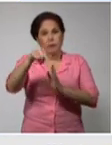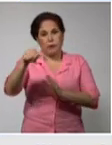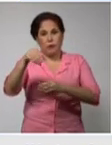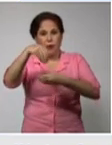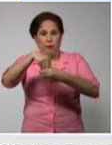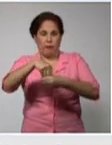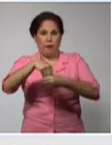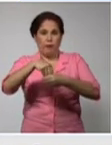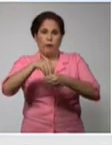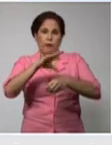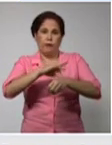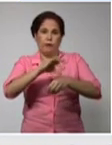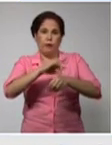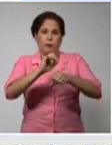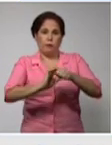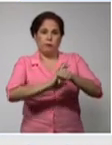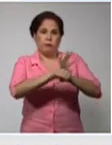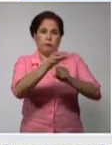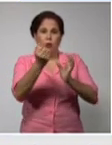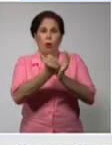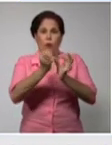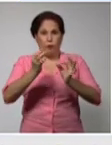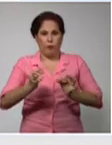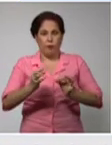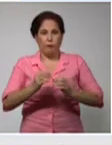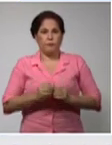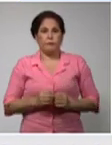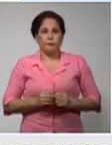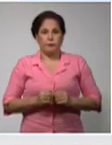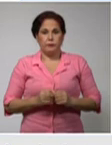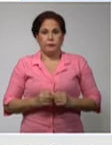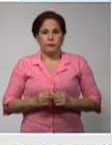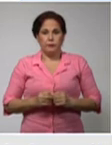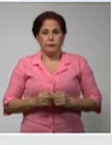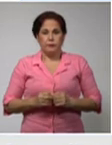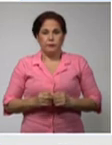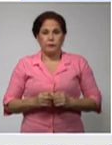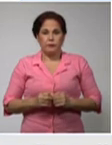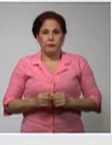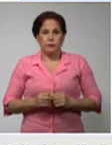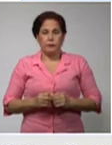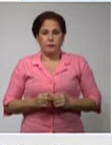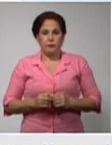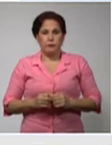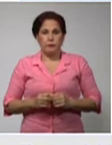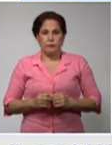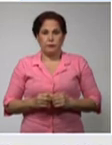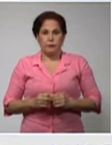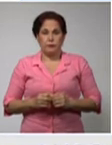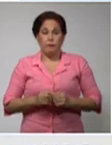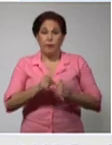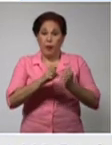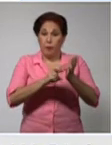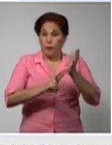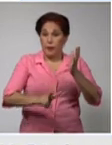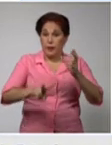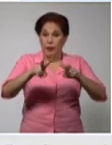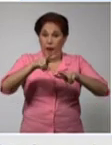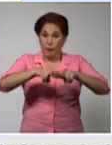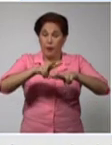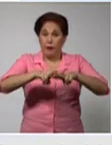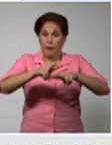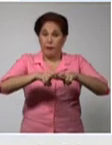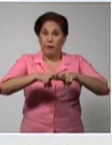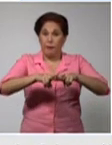confirmados, todo a transcurso de la pandemia. La provincia de La Habana que